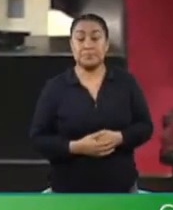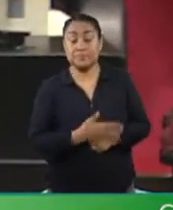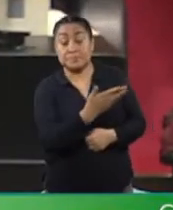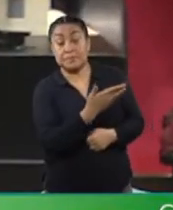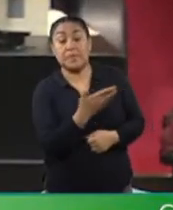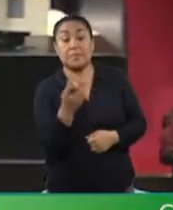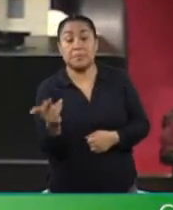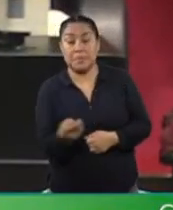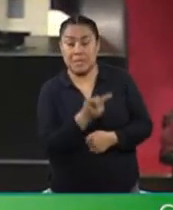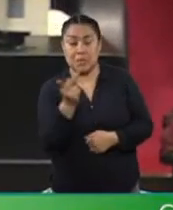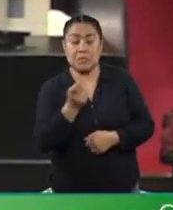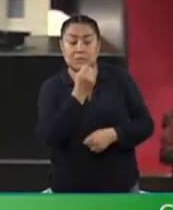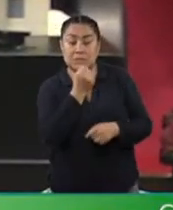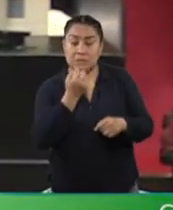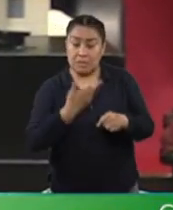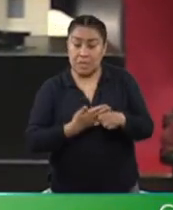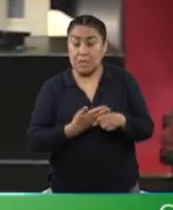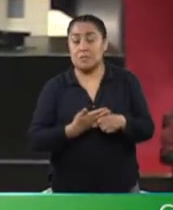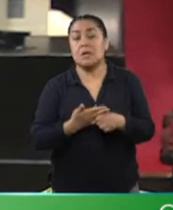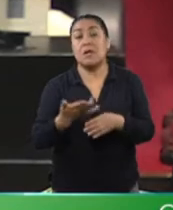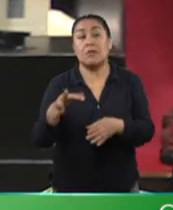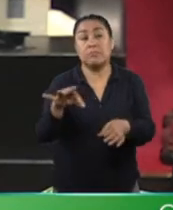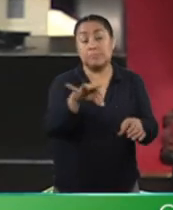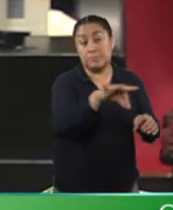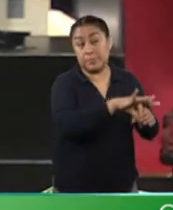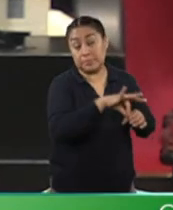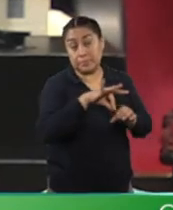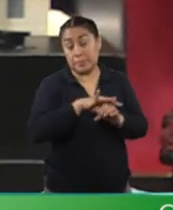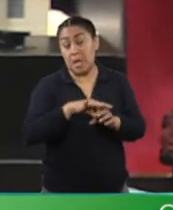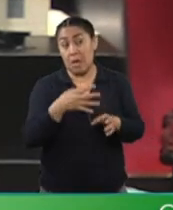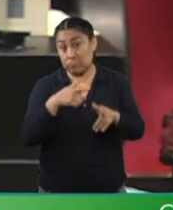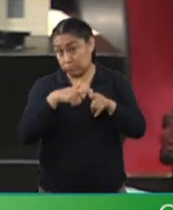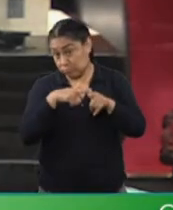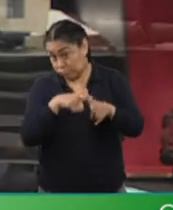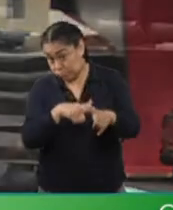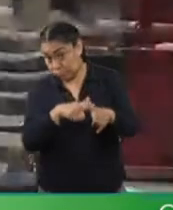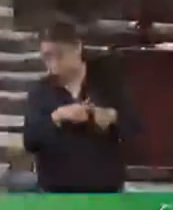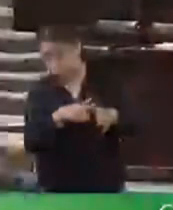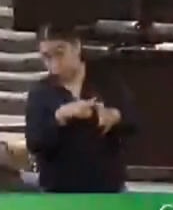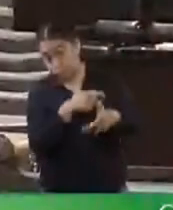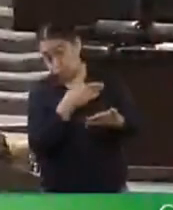pregunte la secretaría a la Asamblea en votación económica si se admite a discusión.